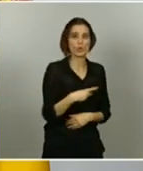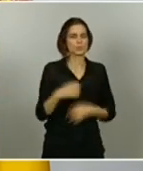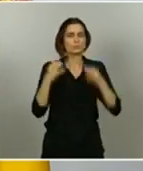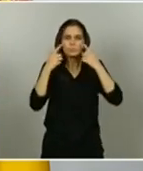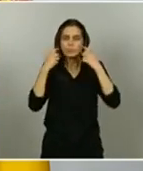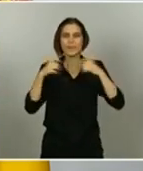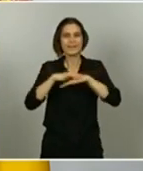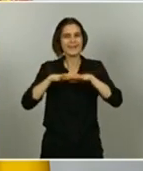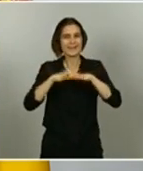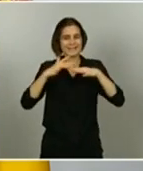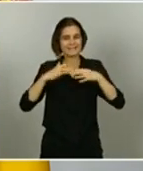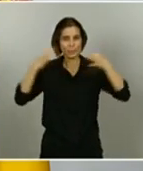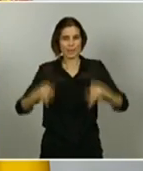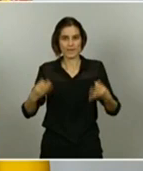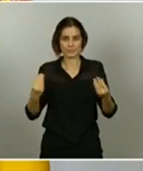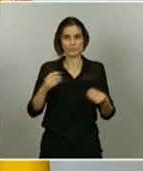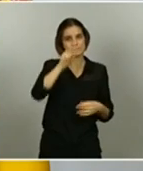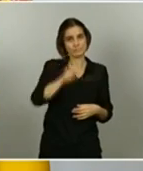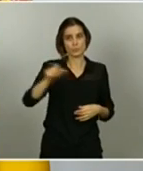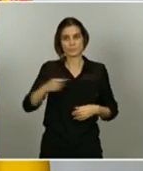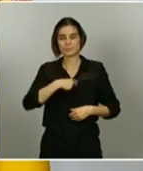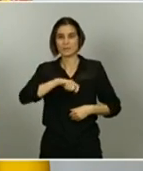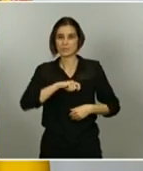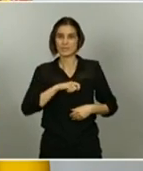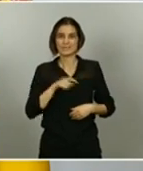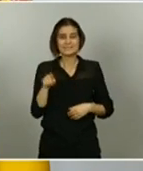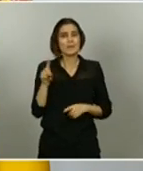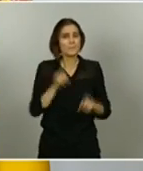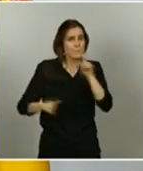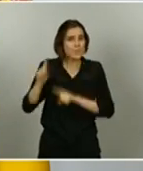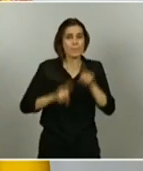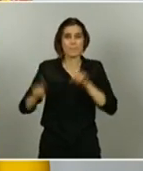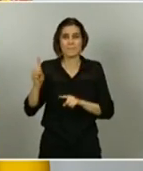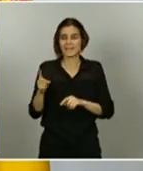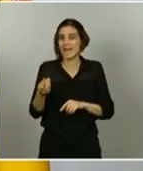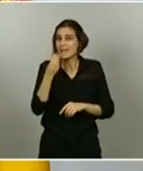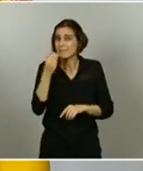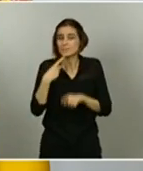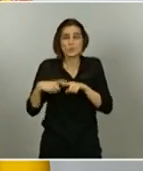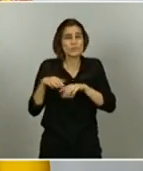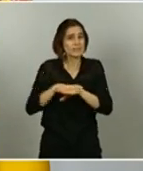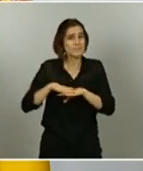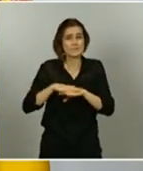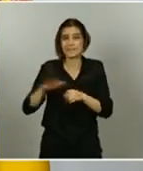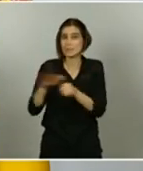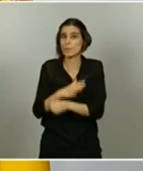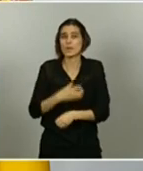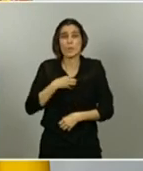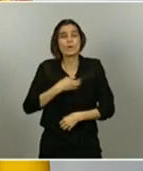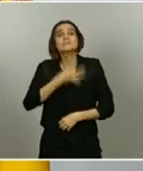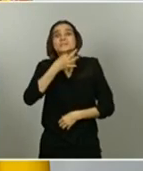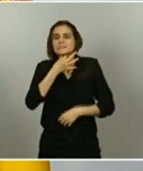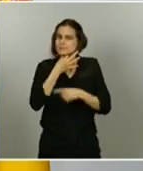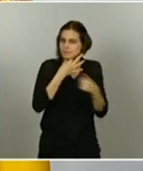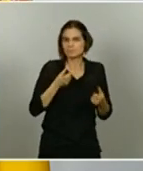compatriotas que tenían problemas para satisfacer sus necesidades básicas. Pero que han estado haciendo una función que, como